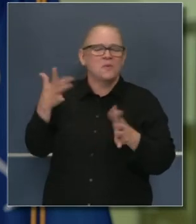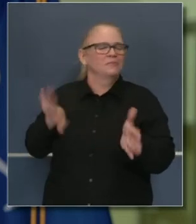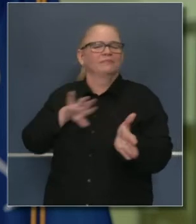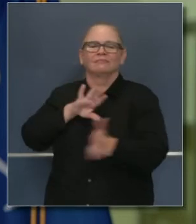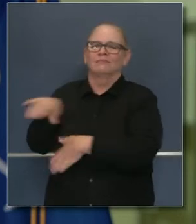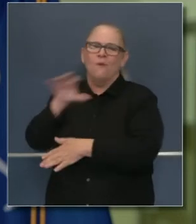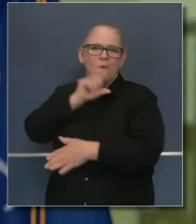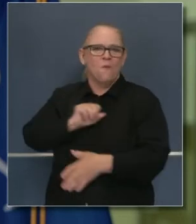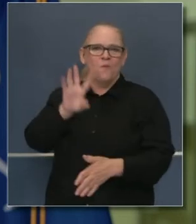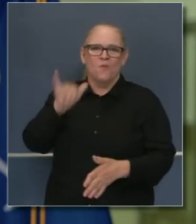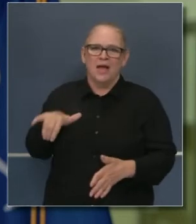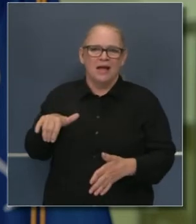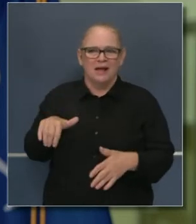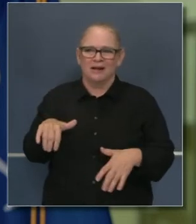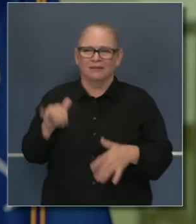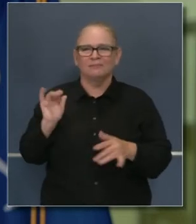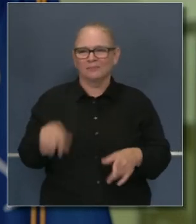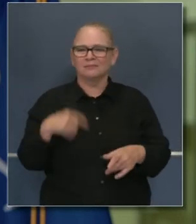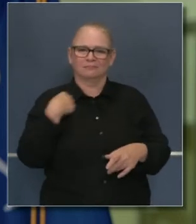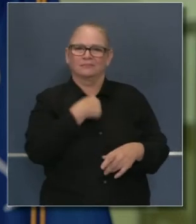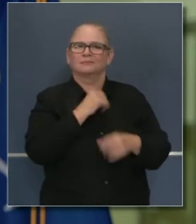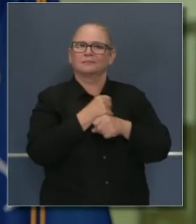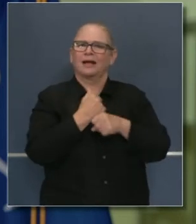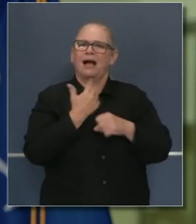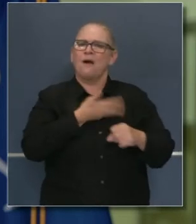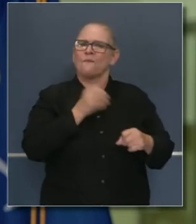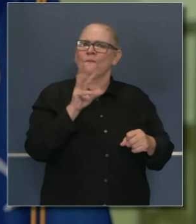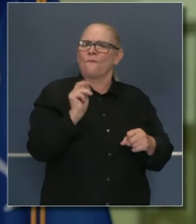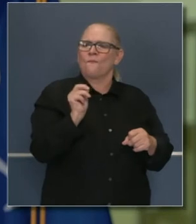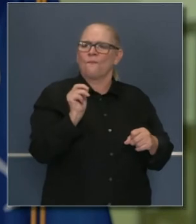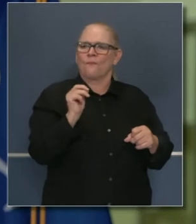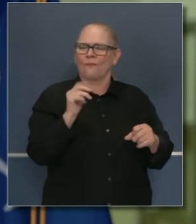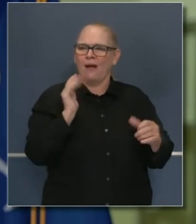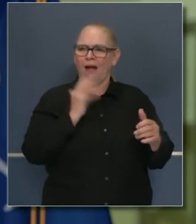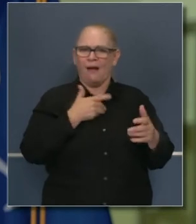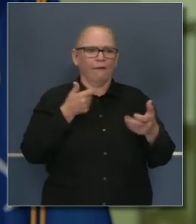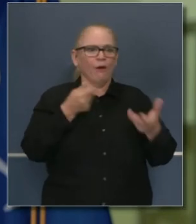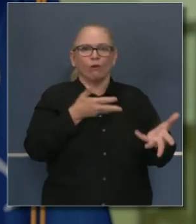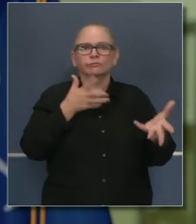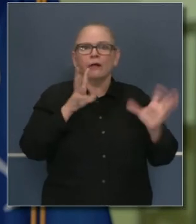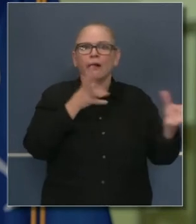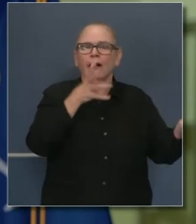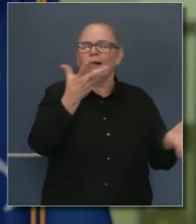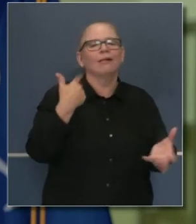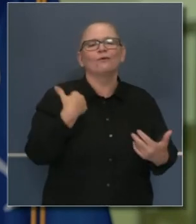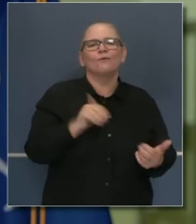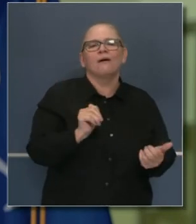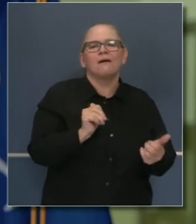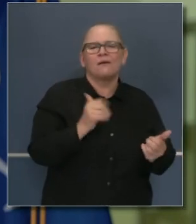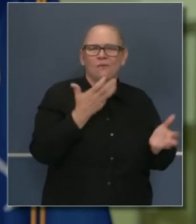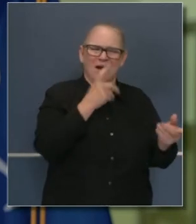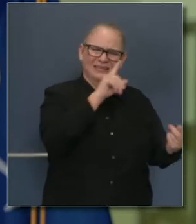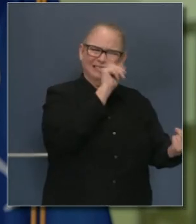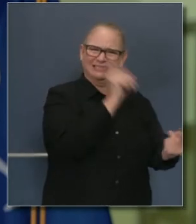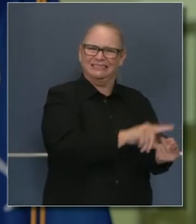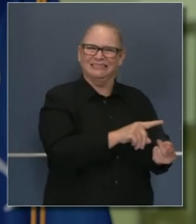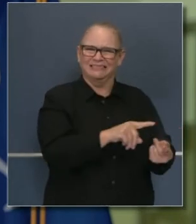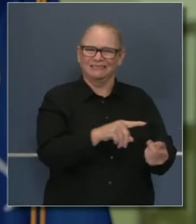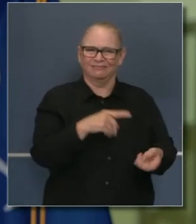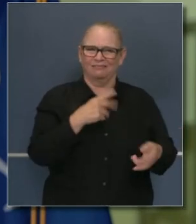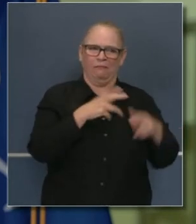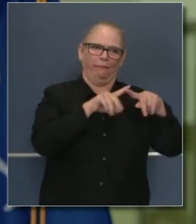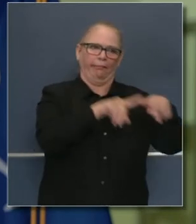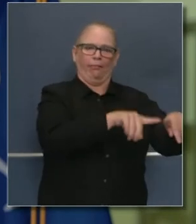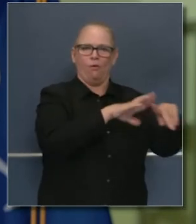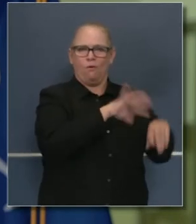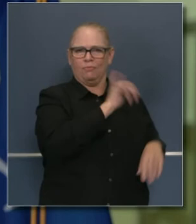que por definición fue lo que creó las condiciones que existen y que persisten hoy en día. La respuesta es mitigar eso y ser